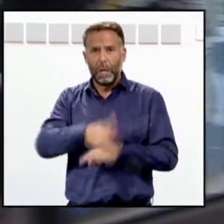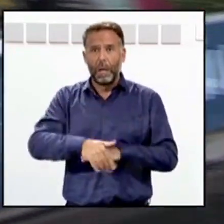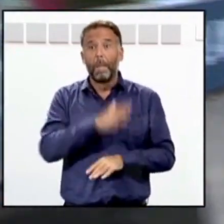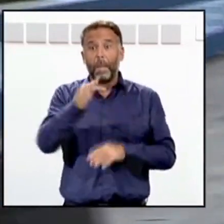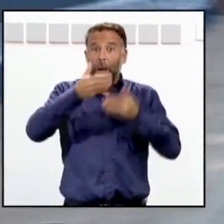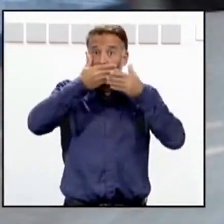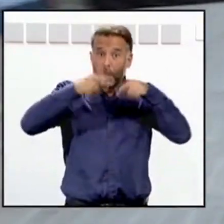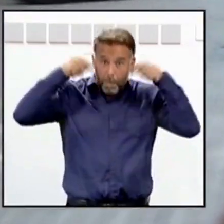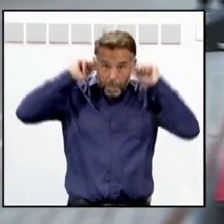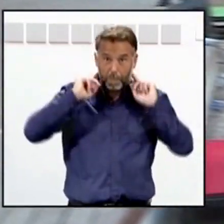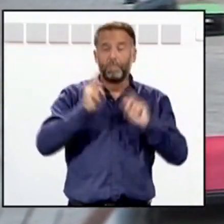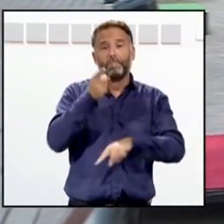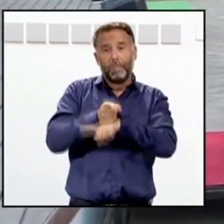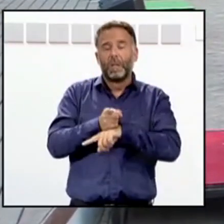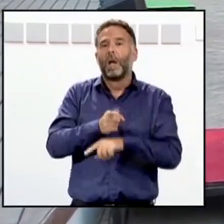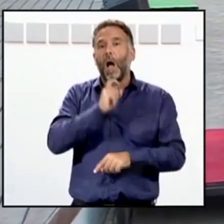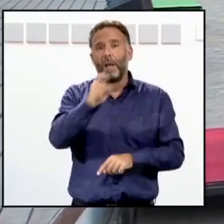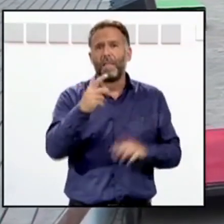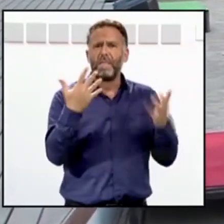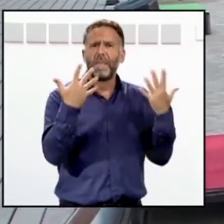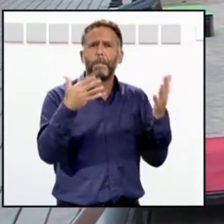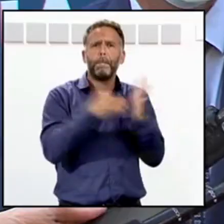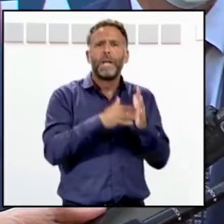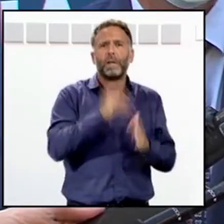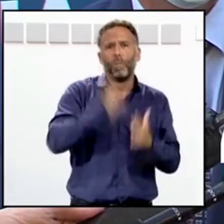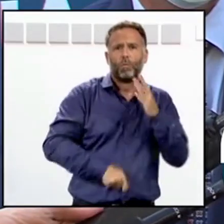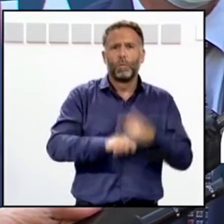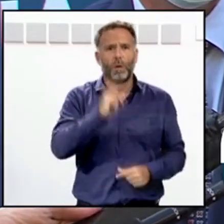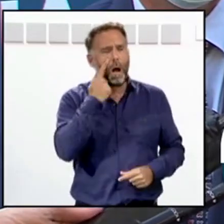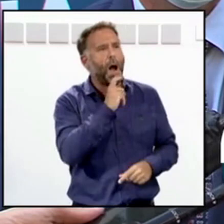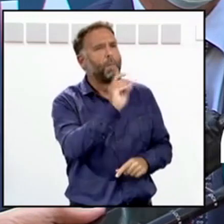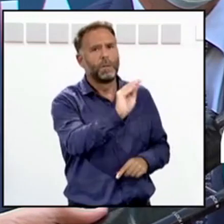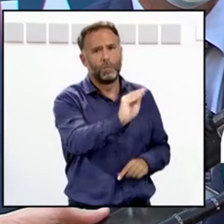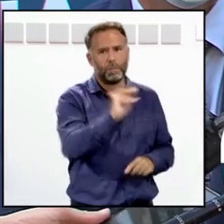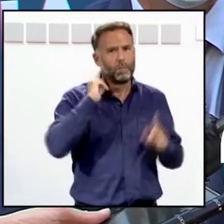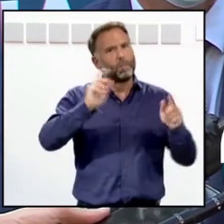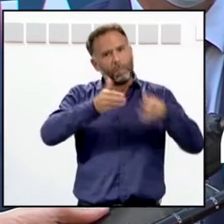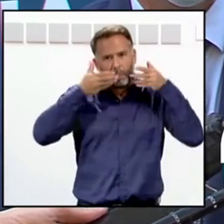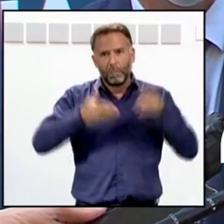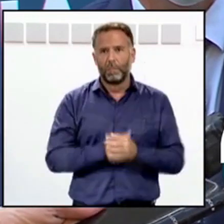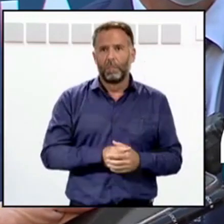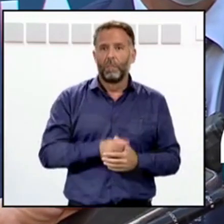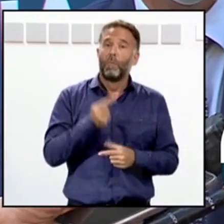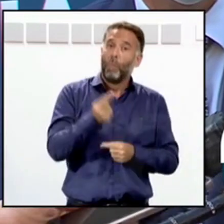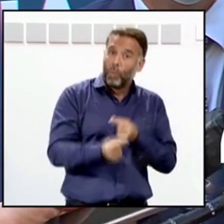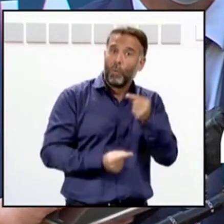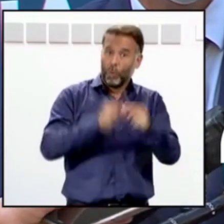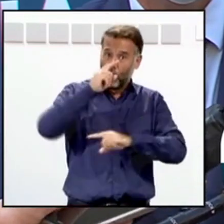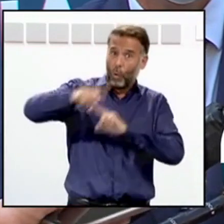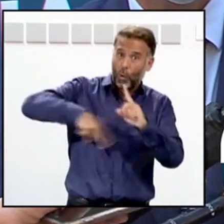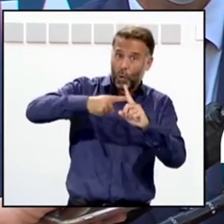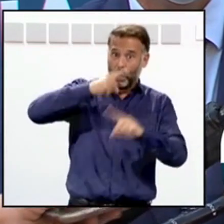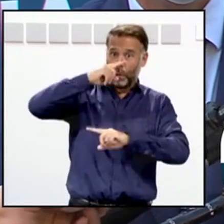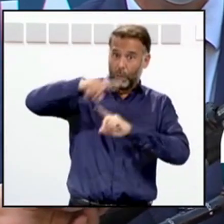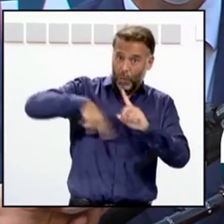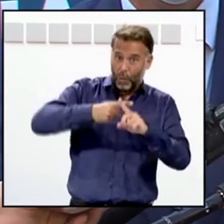la mascarilla se han realizado unas 10.000 advertencias con sanción. Y todos van pasando, cada año van llegando los